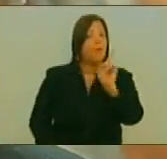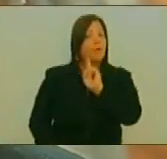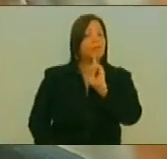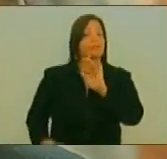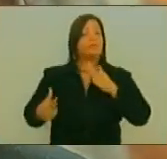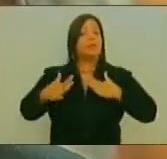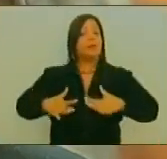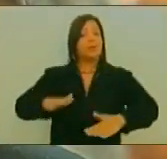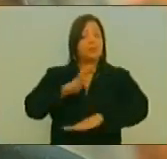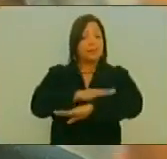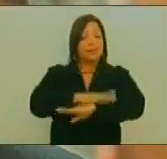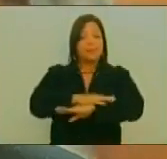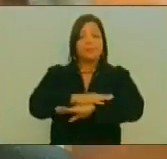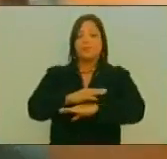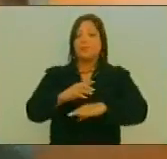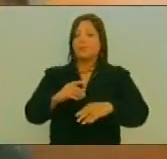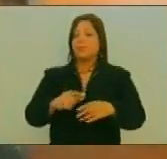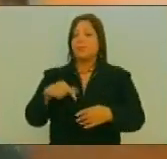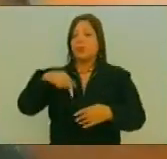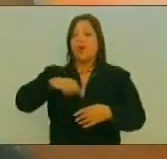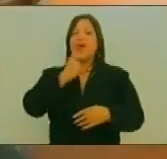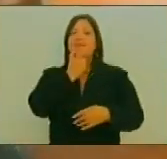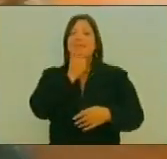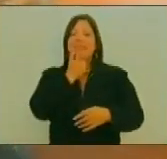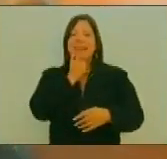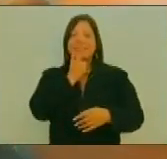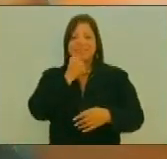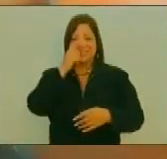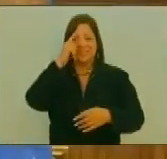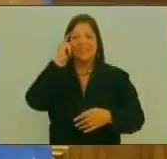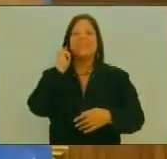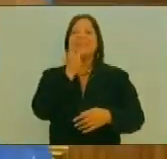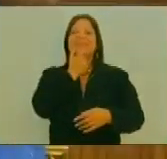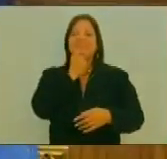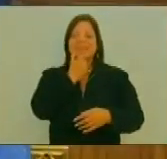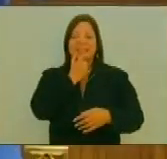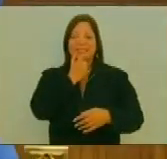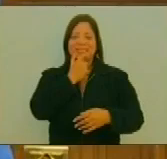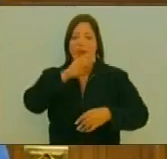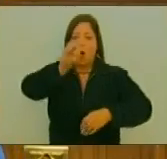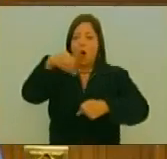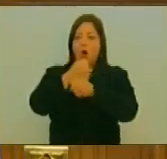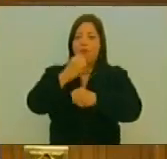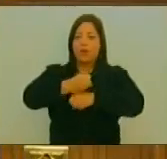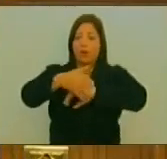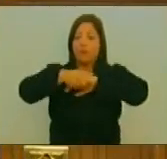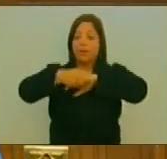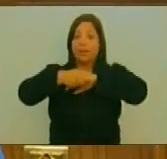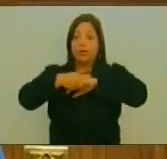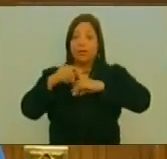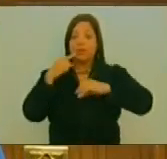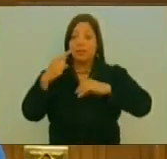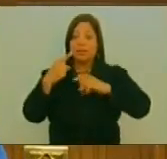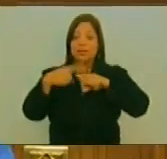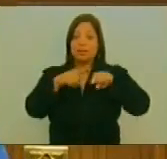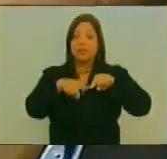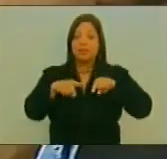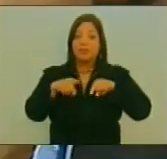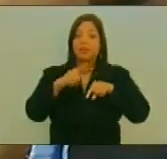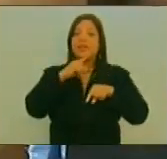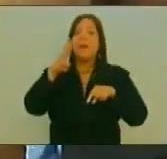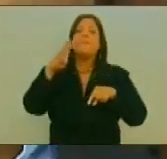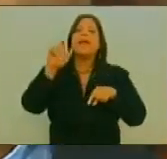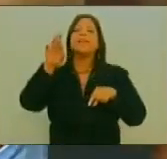Hoy esta ley Está traducida Al inglés Y forma parte De la discusión De los obreros británicos En el marco Del Brexit